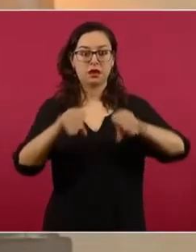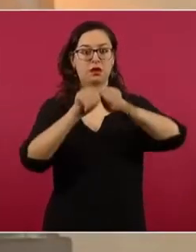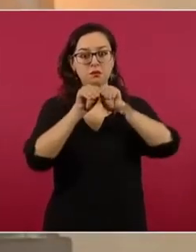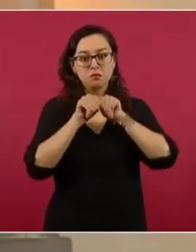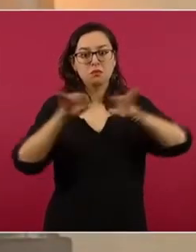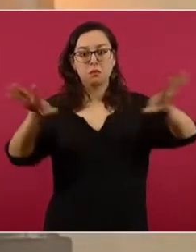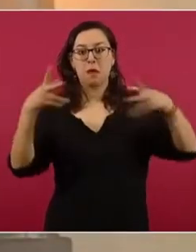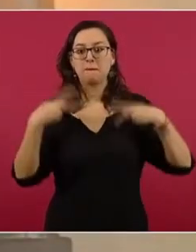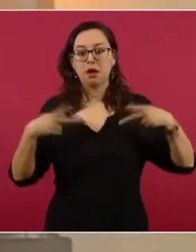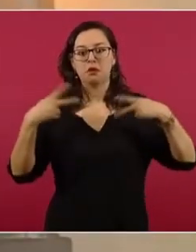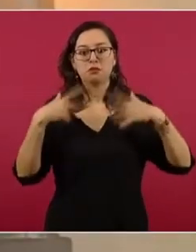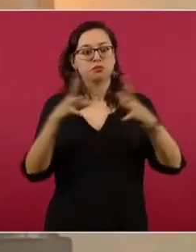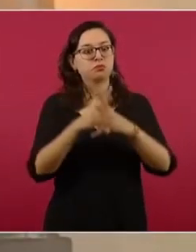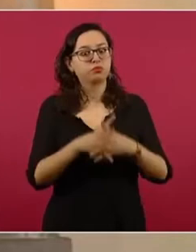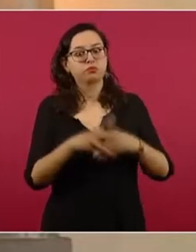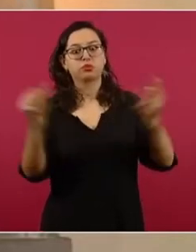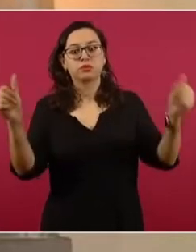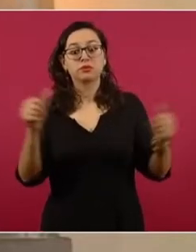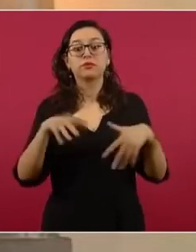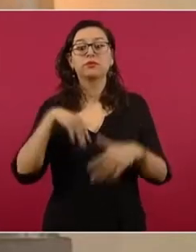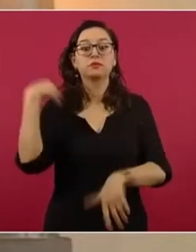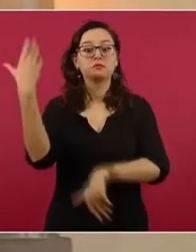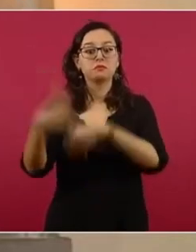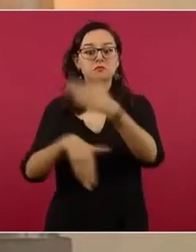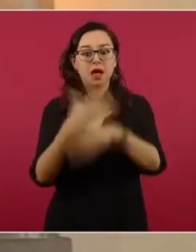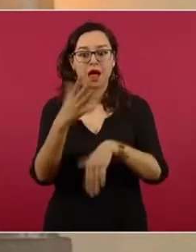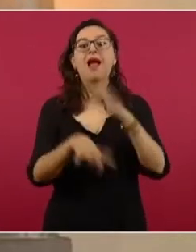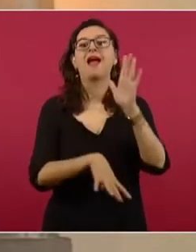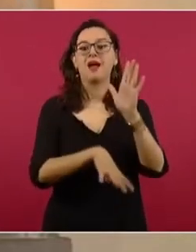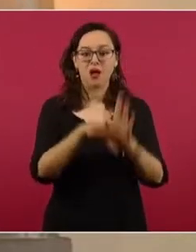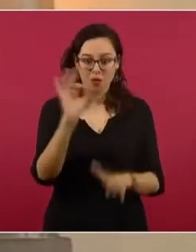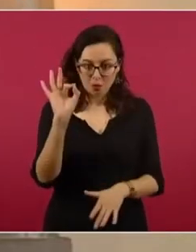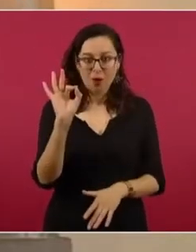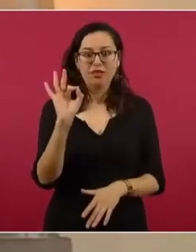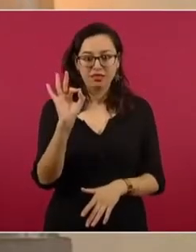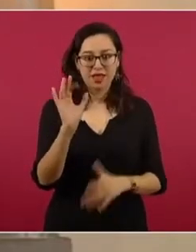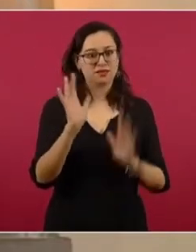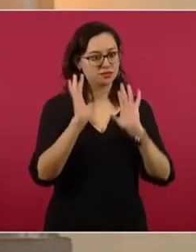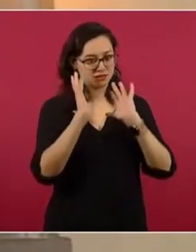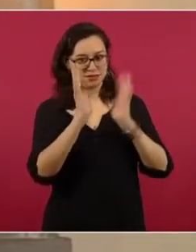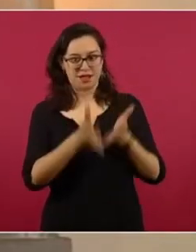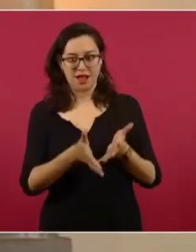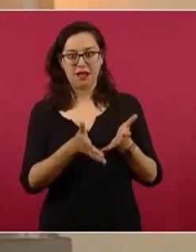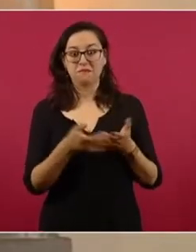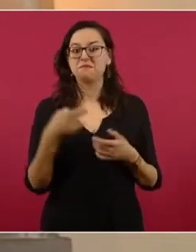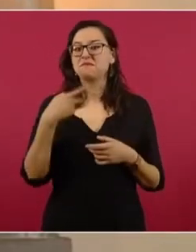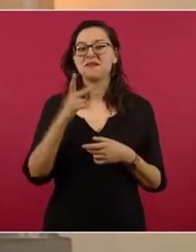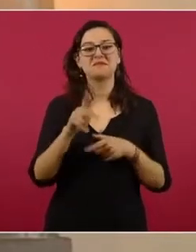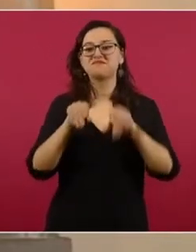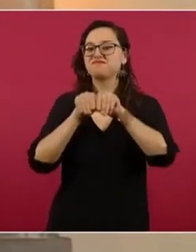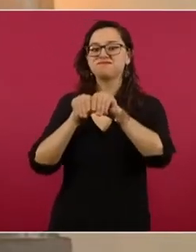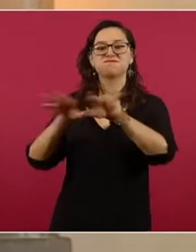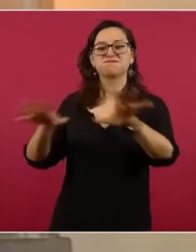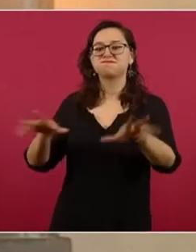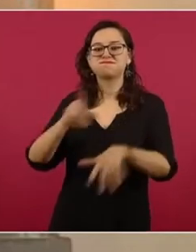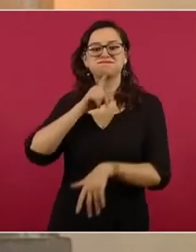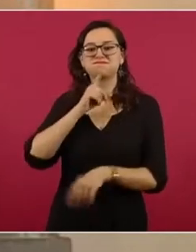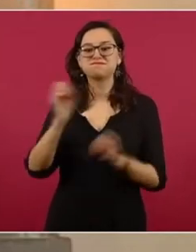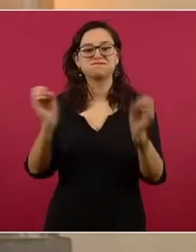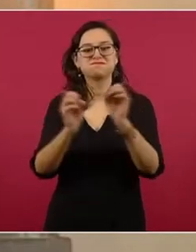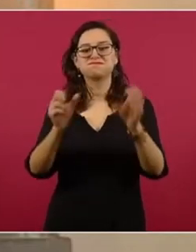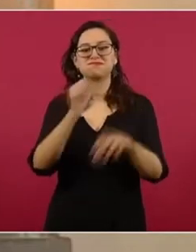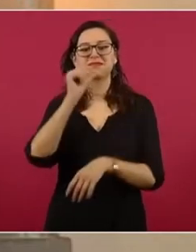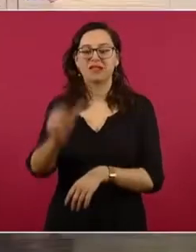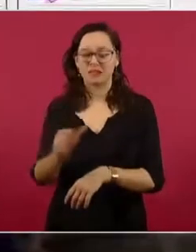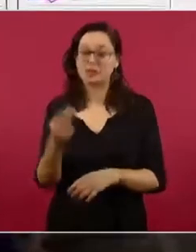es muy importante también para ilustrar que muchas veces estos eventos acontecen, pero la